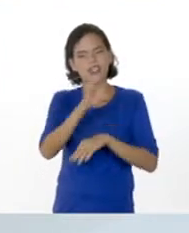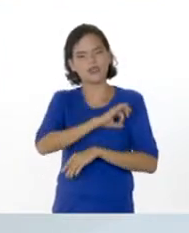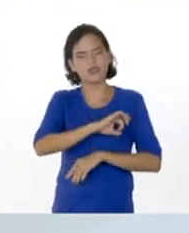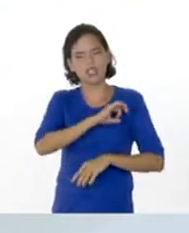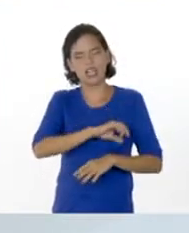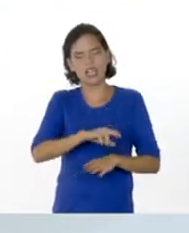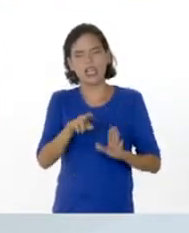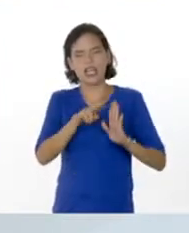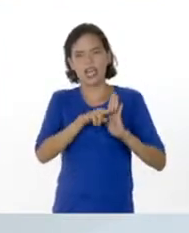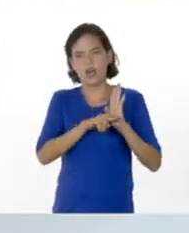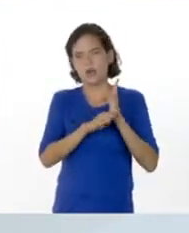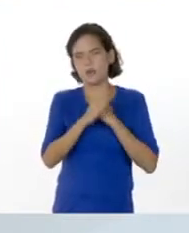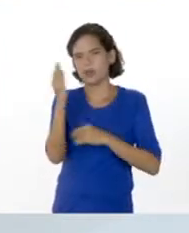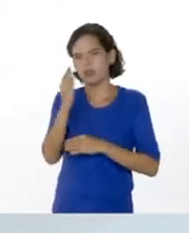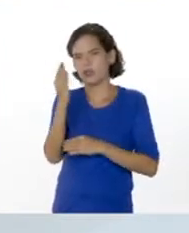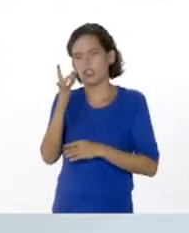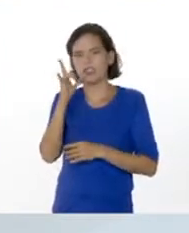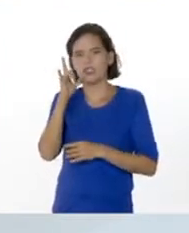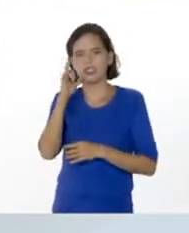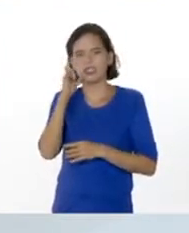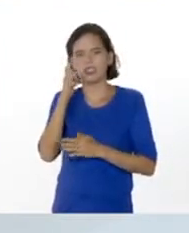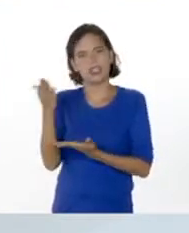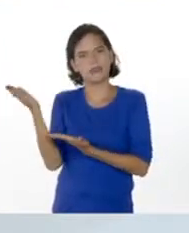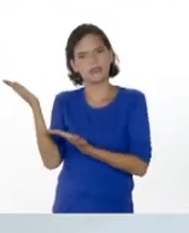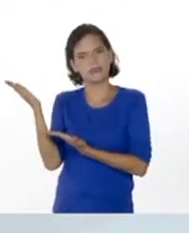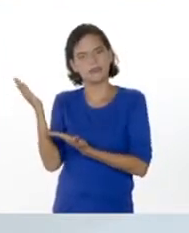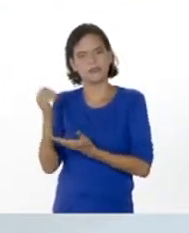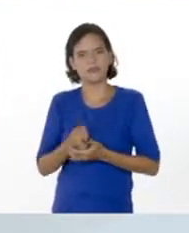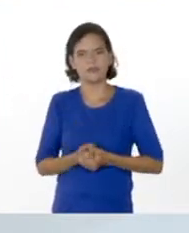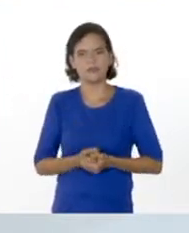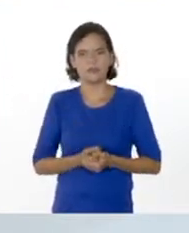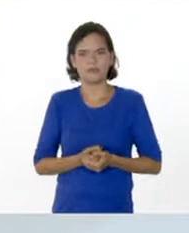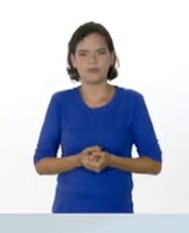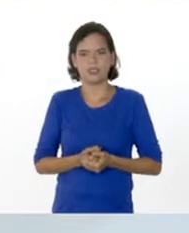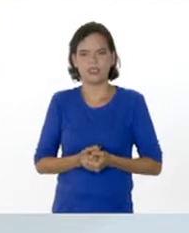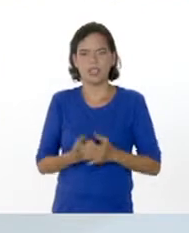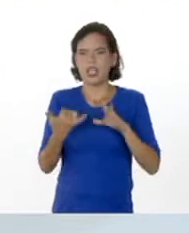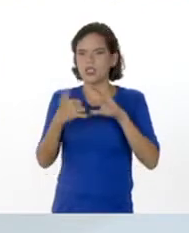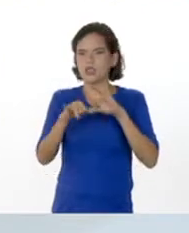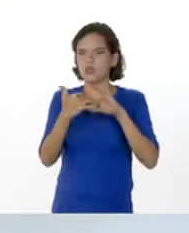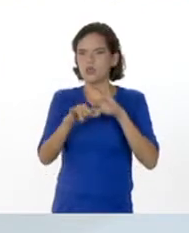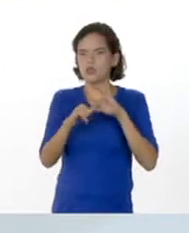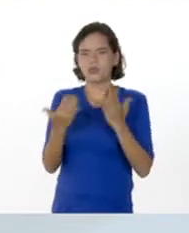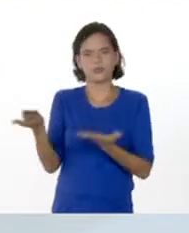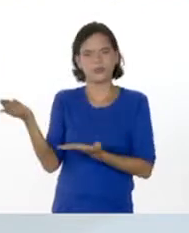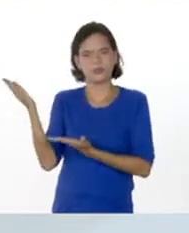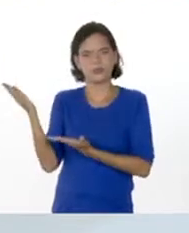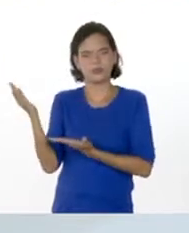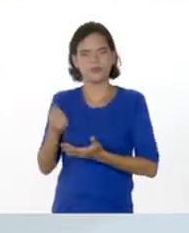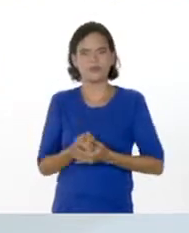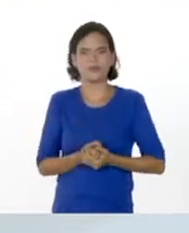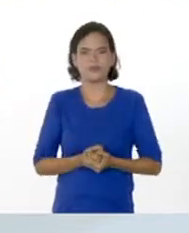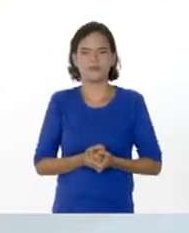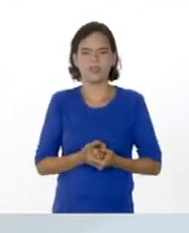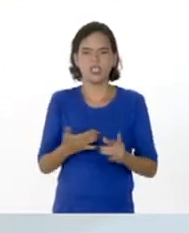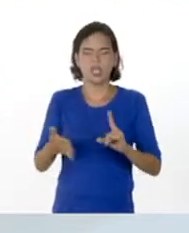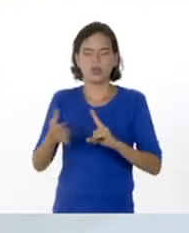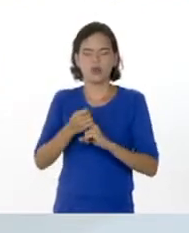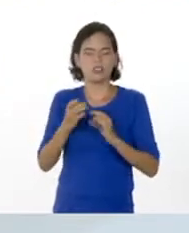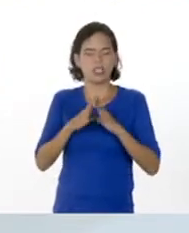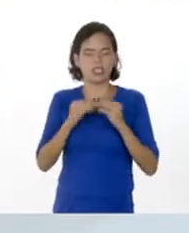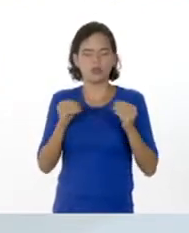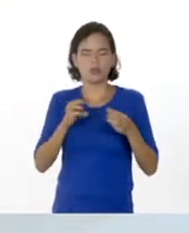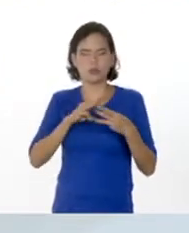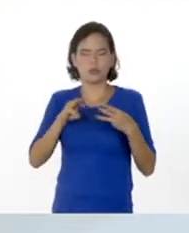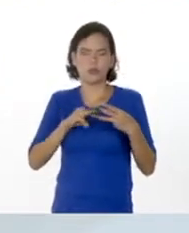de bioseguridad? En Instagram nos consigues como Cada Familia Una Escuela y en nuestro canal de YouTube como Cada Familia Una Escuela Oficial encontrarás todos nuestros